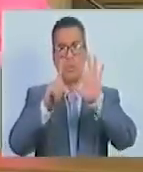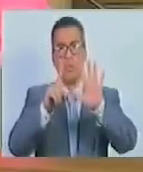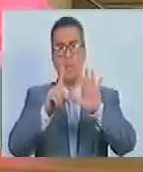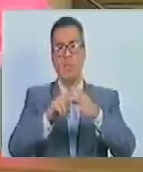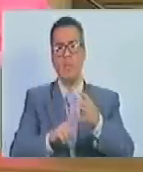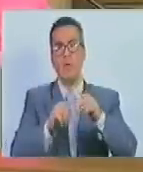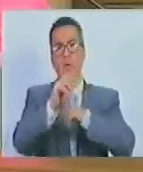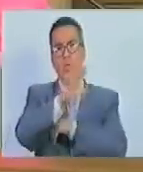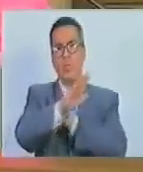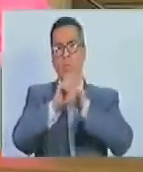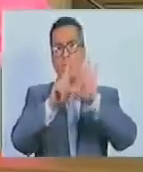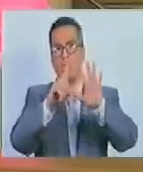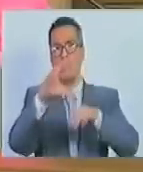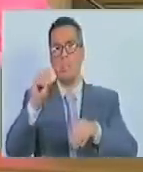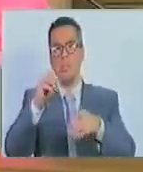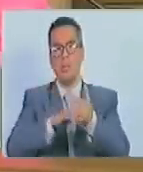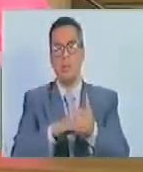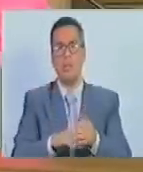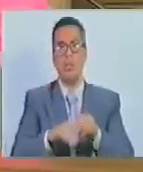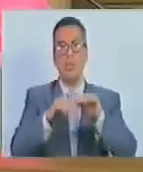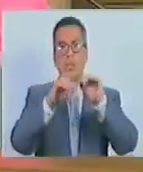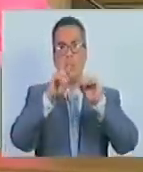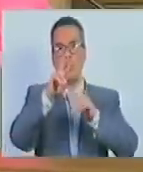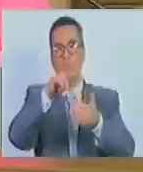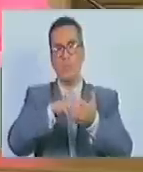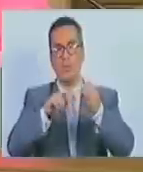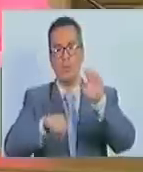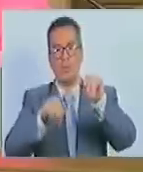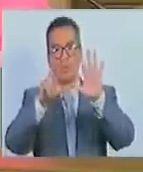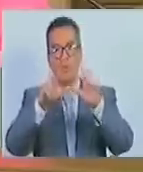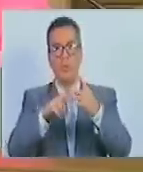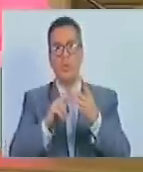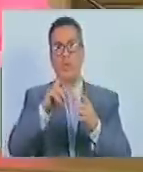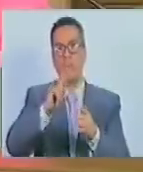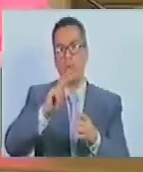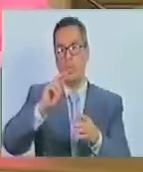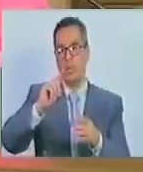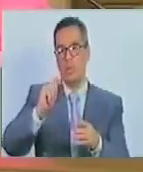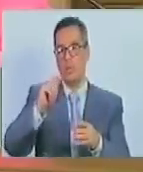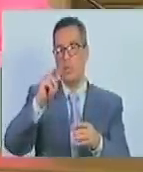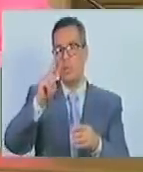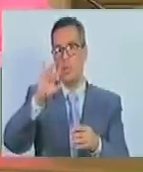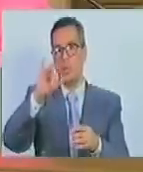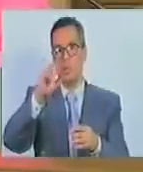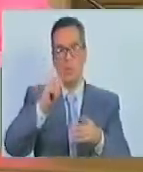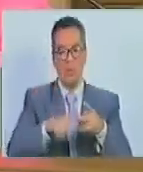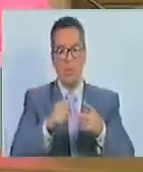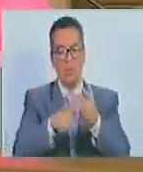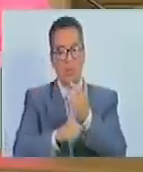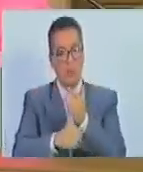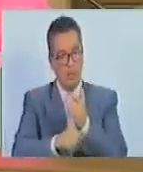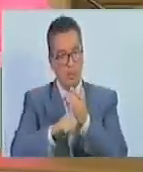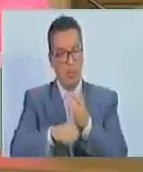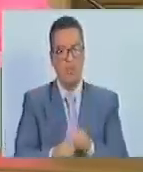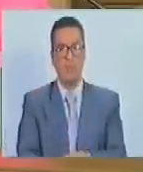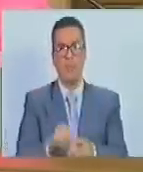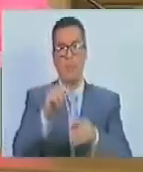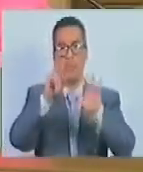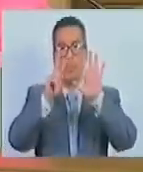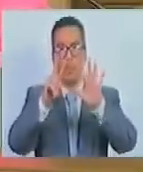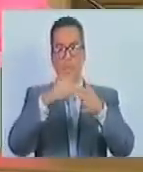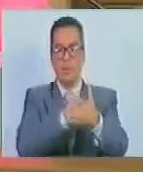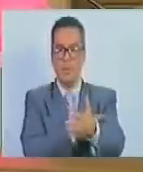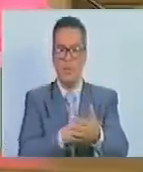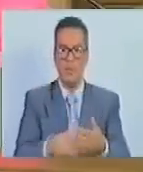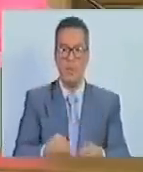.560.218, Enrique Octavio Márquez Pérez, titular de la CEDO de la Identidad 7